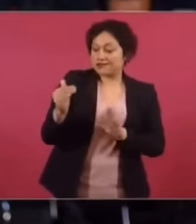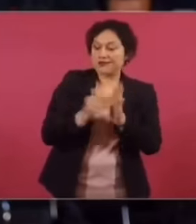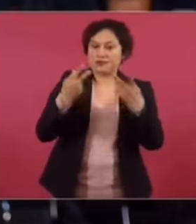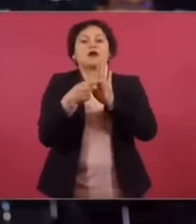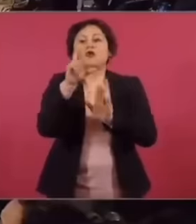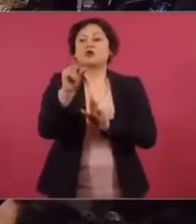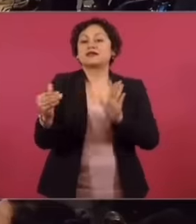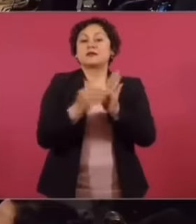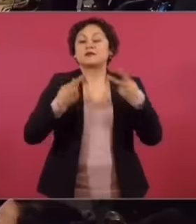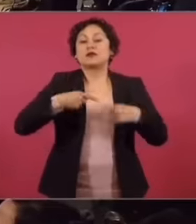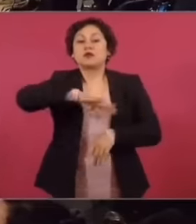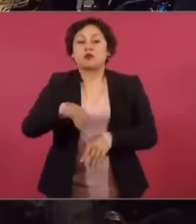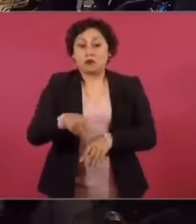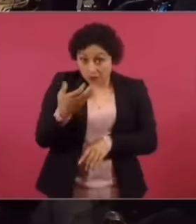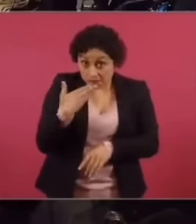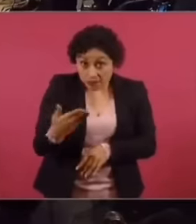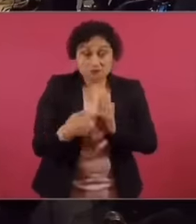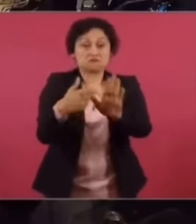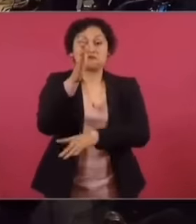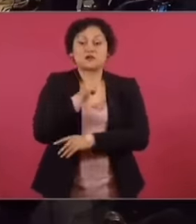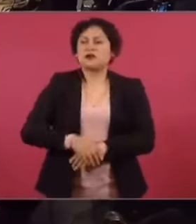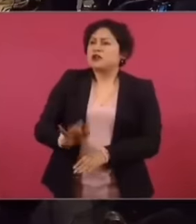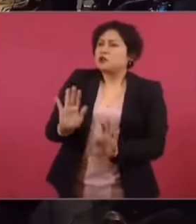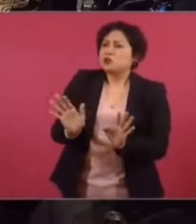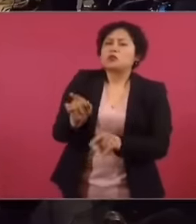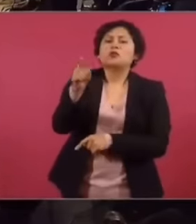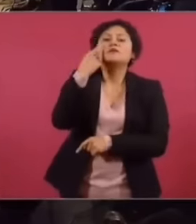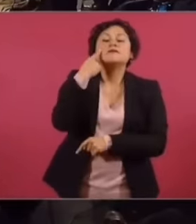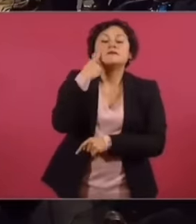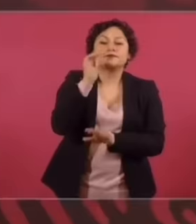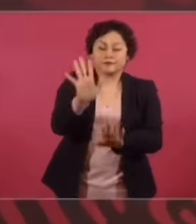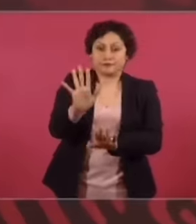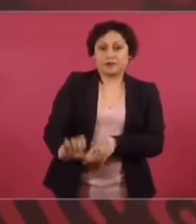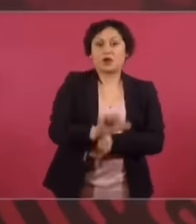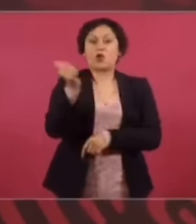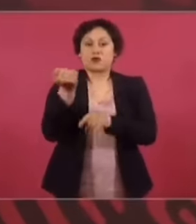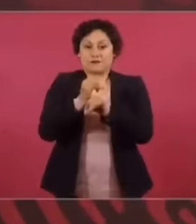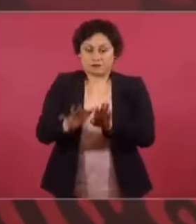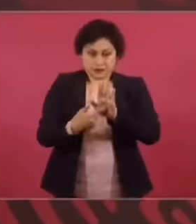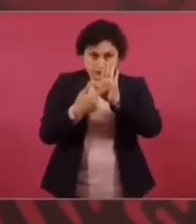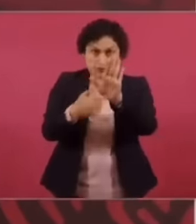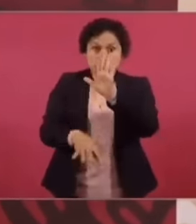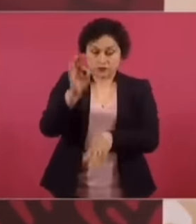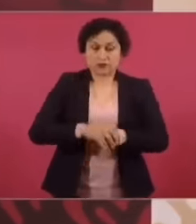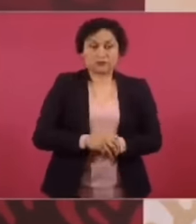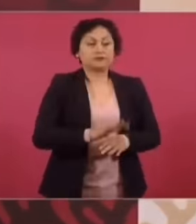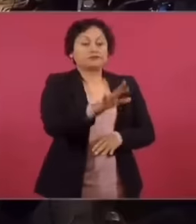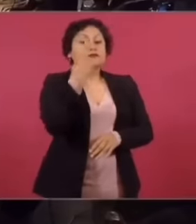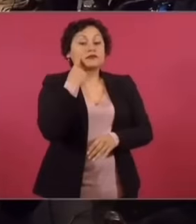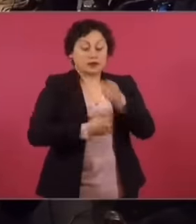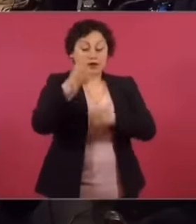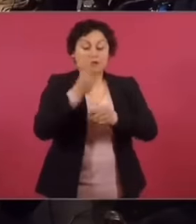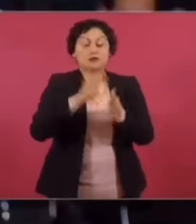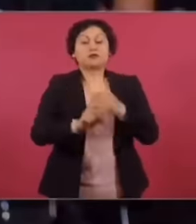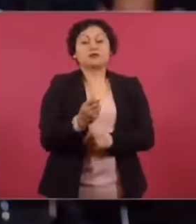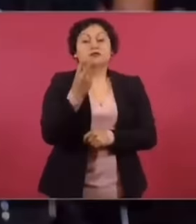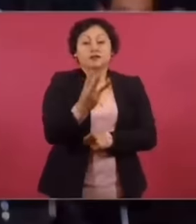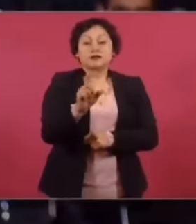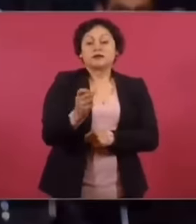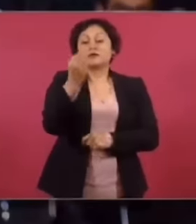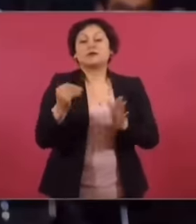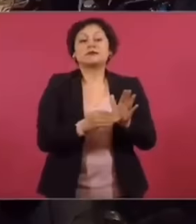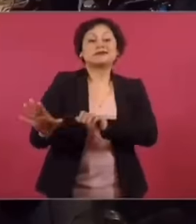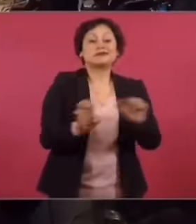señor presidente, como un éxito. Estamos bajando, pero también, ¿por qué no pones otros datos? Desde sus datos, en el 2023 hubo 29 mil